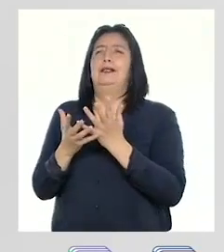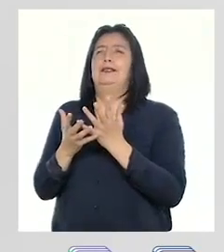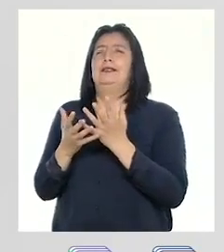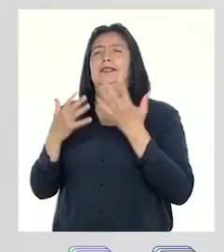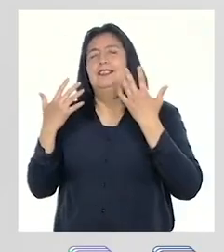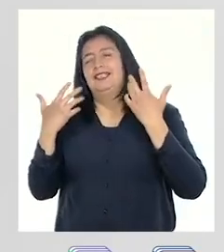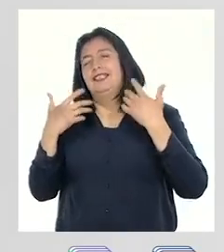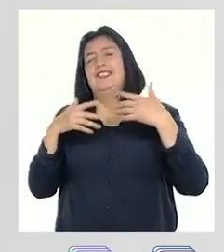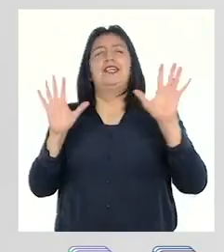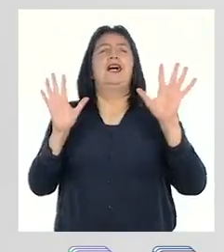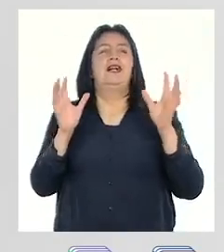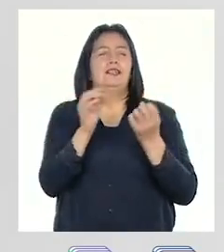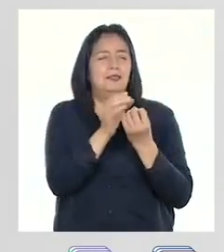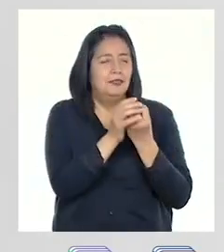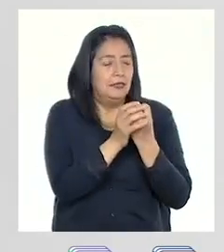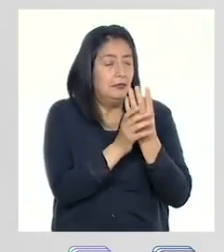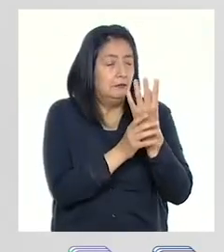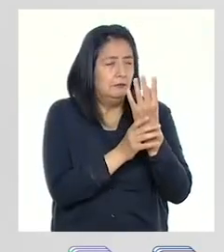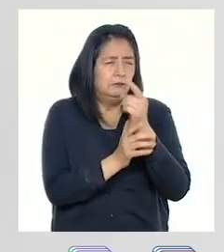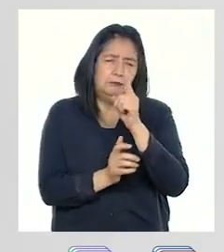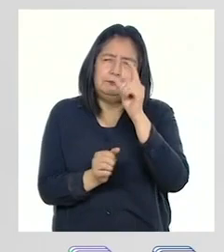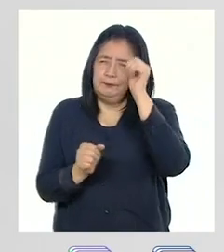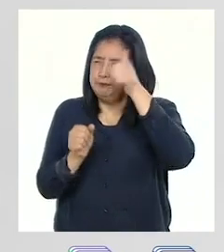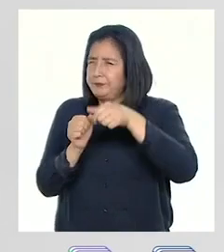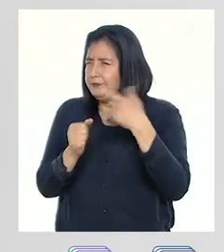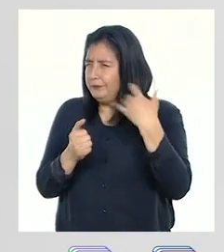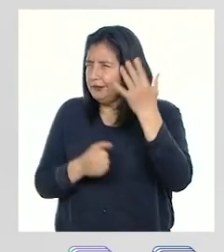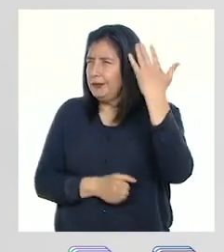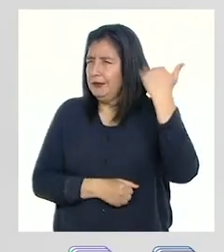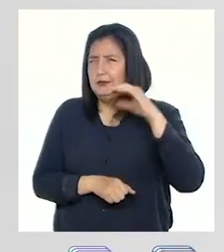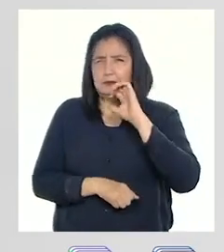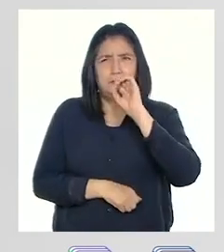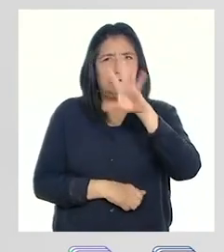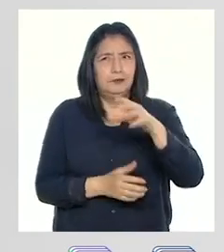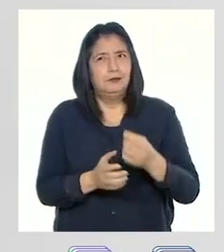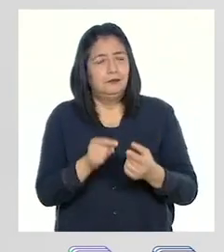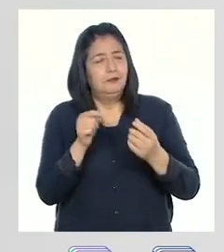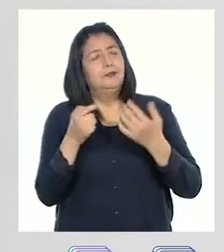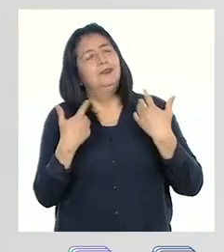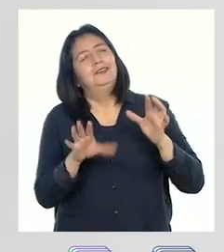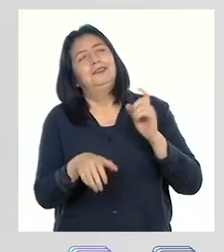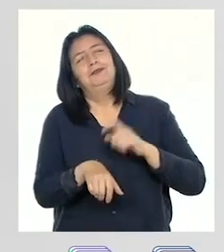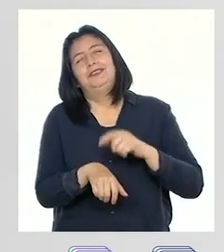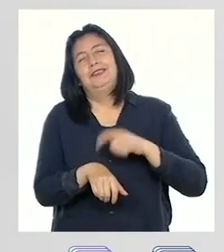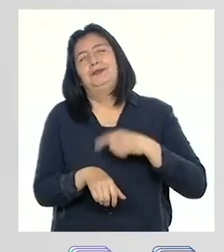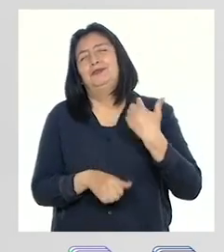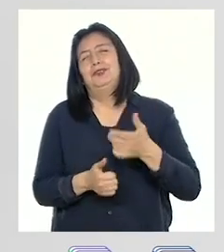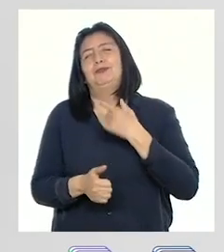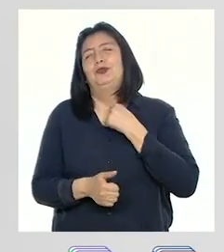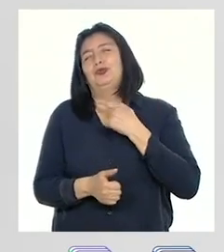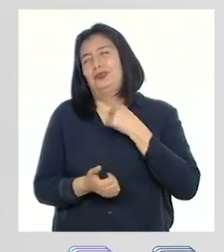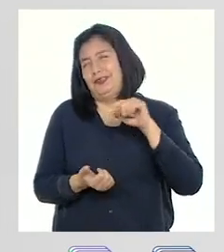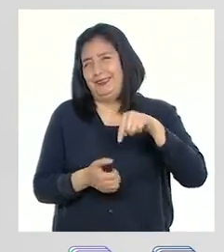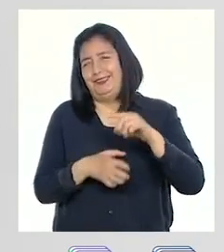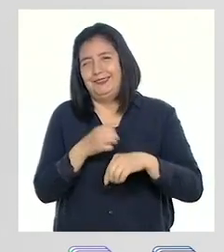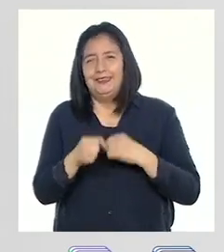Por fin estamos en primavera. No recuerdo si se los había mencionado antes, pero esta es mi época favorita del año.